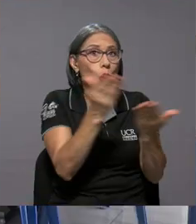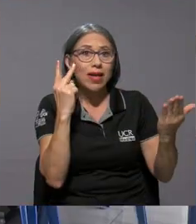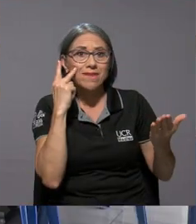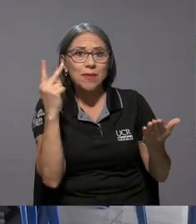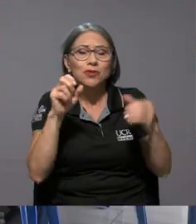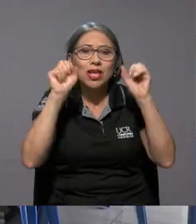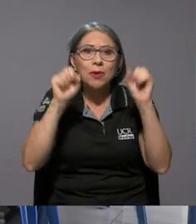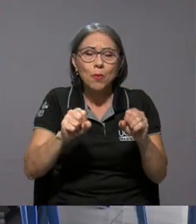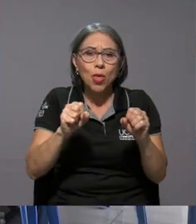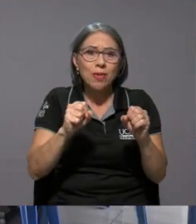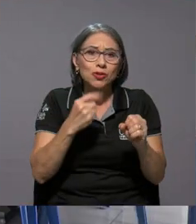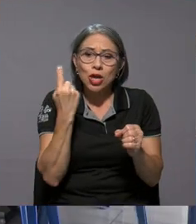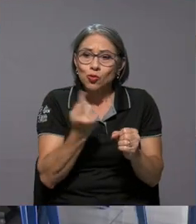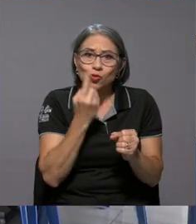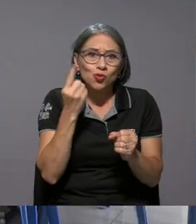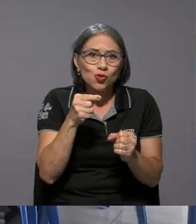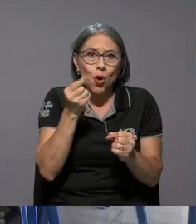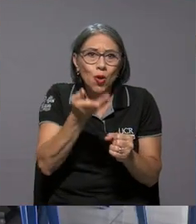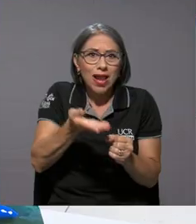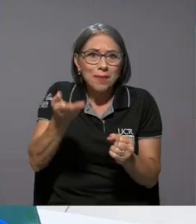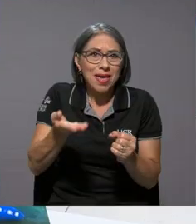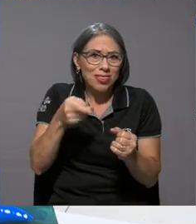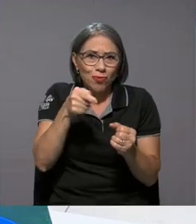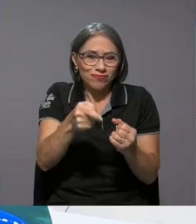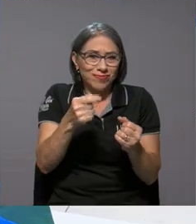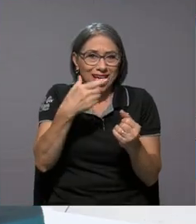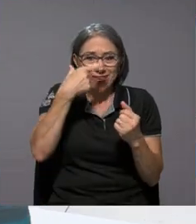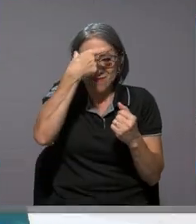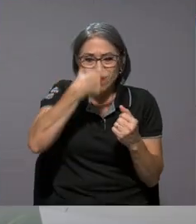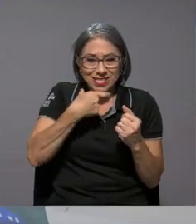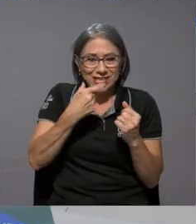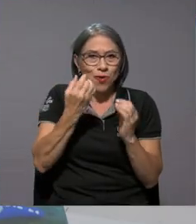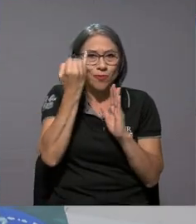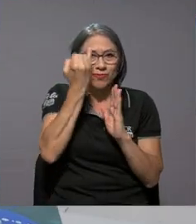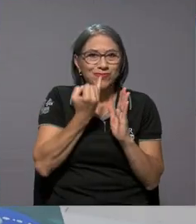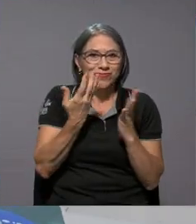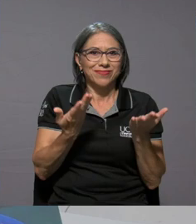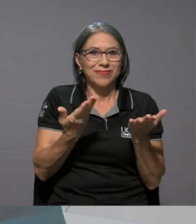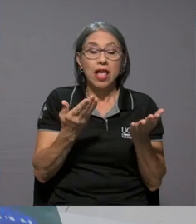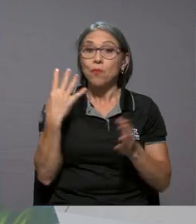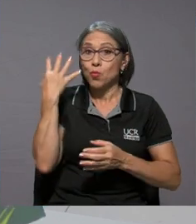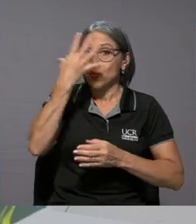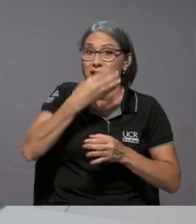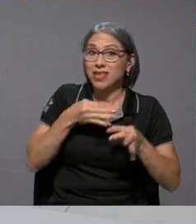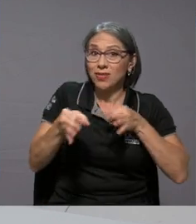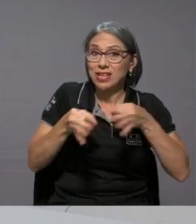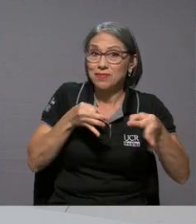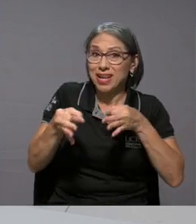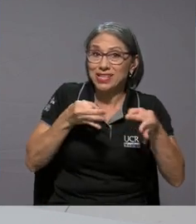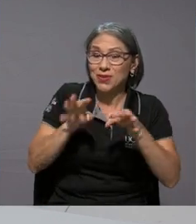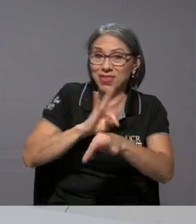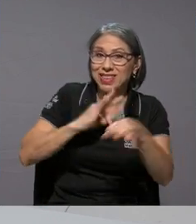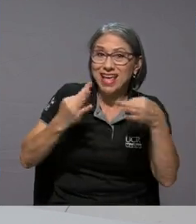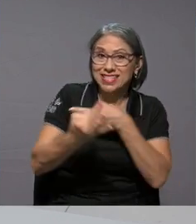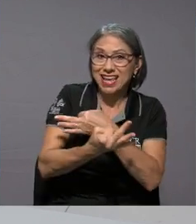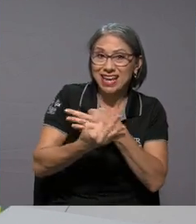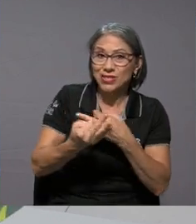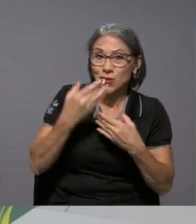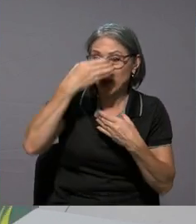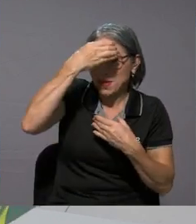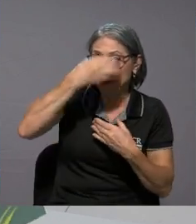en un solo elemento físico, ¿verdad? Fue muy lindo como la explicación del taller sobre estas máscaras boruca,